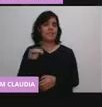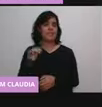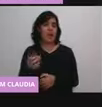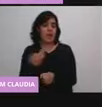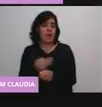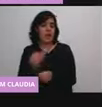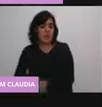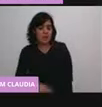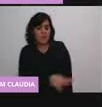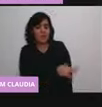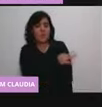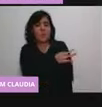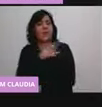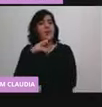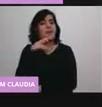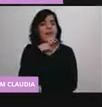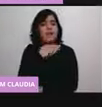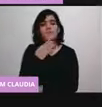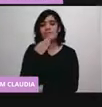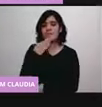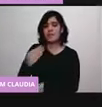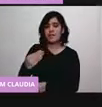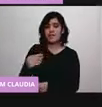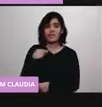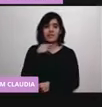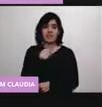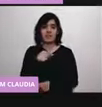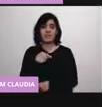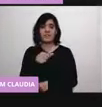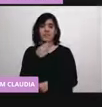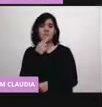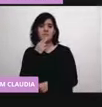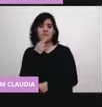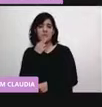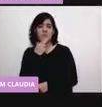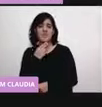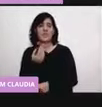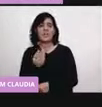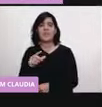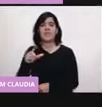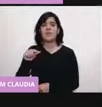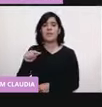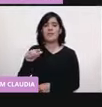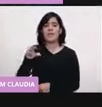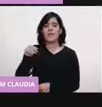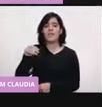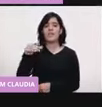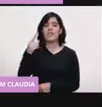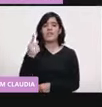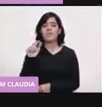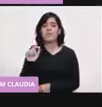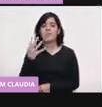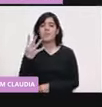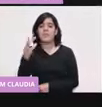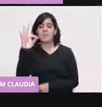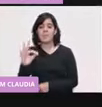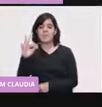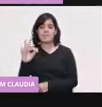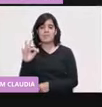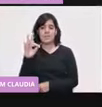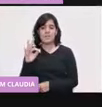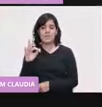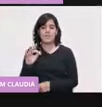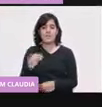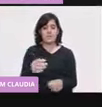efectividad es de 91.4% posterior a la segunda dosis.